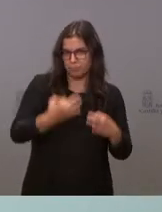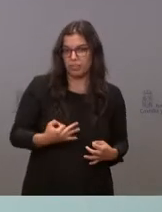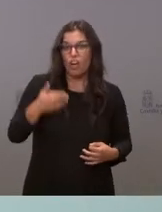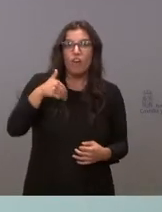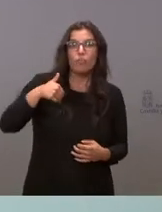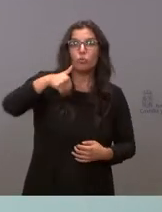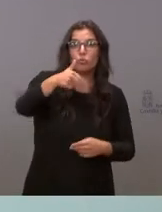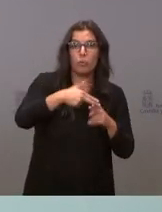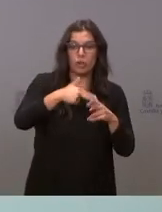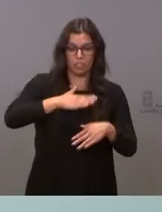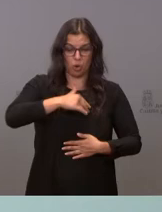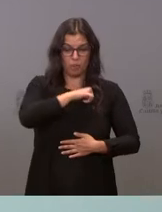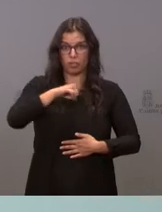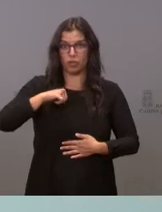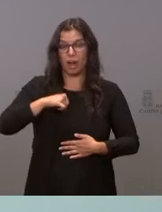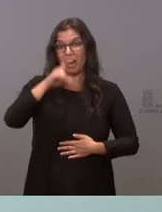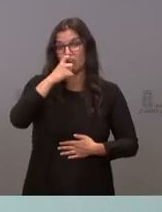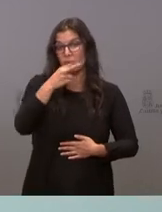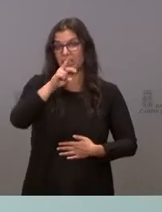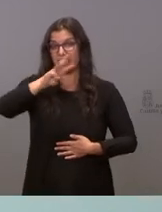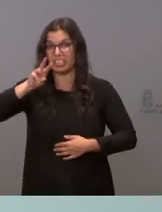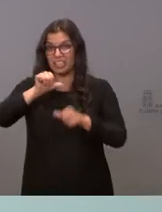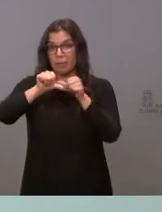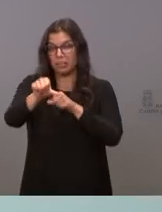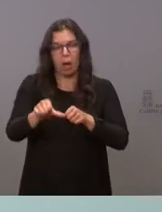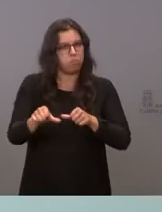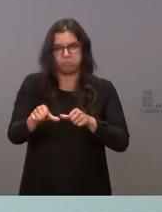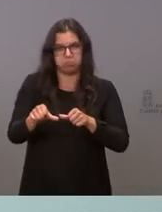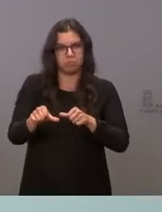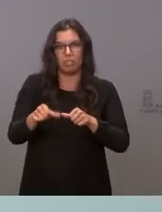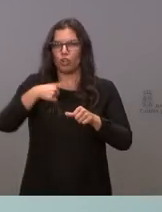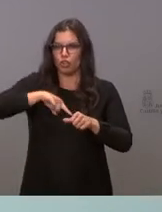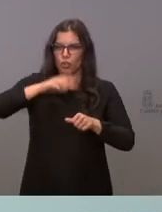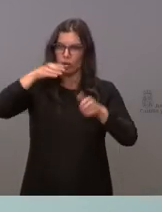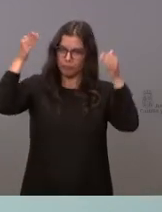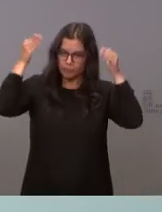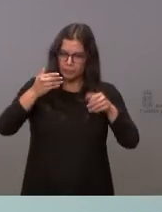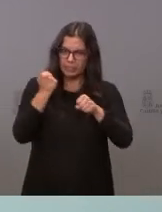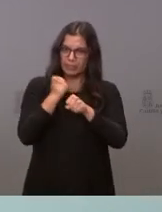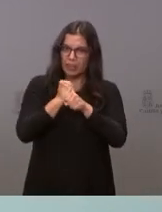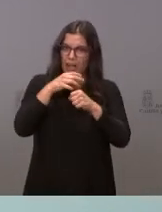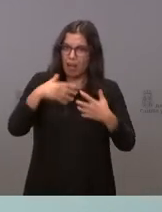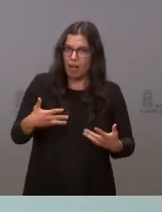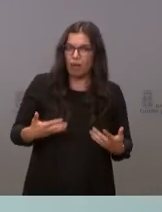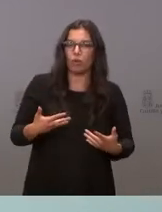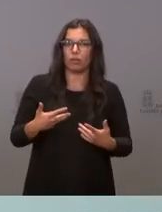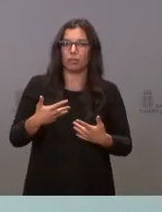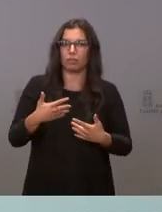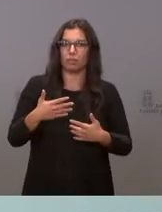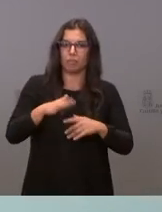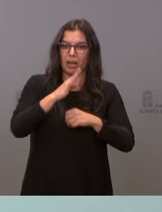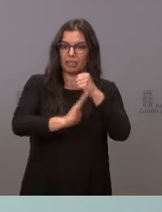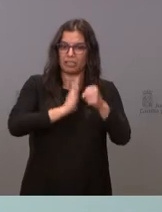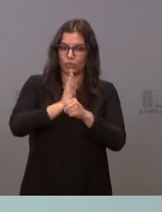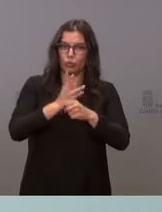futuro político personal a partir de 2023. Estamos ocupados de trabajar para concluir esta